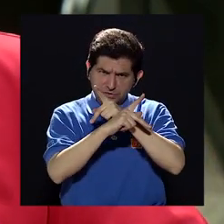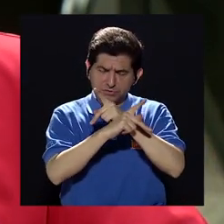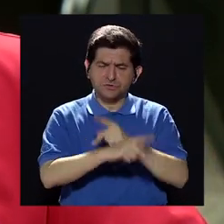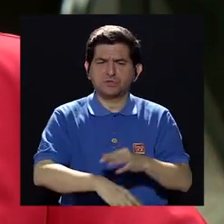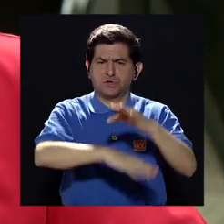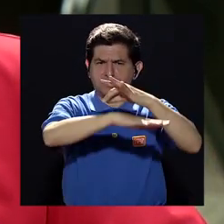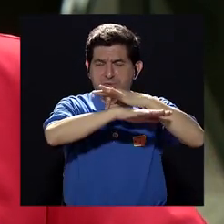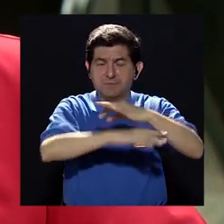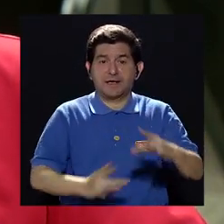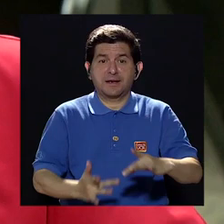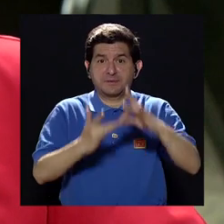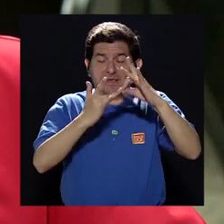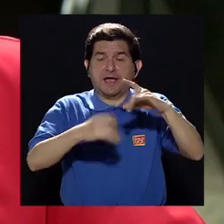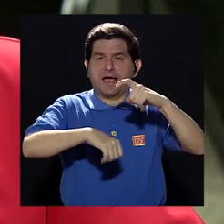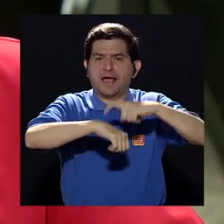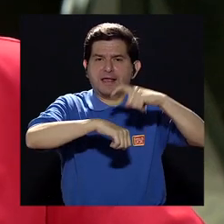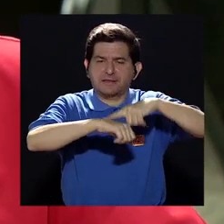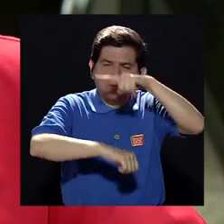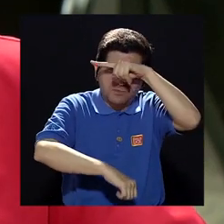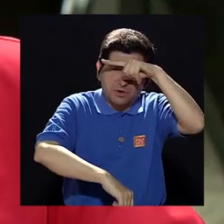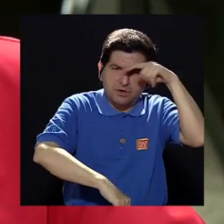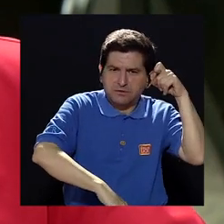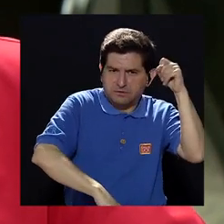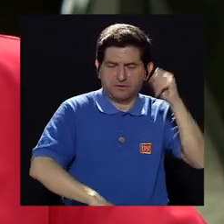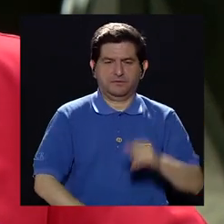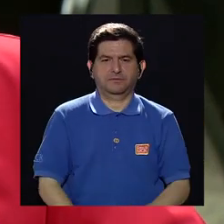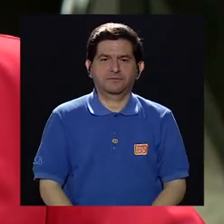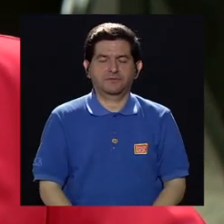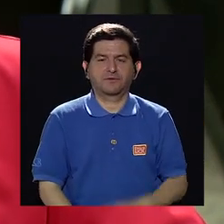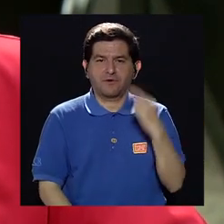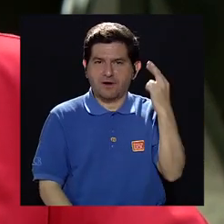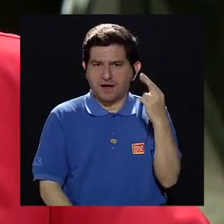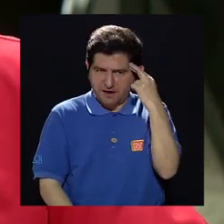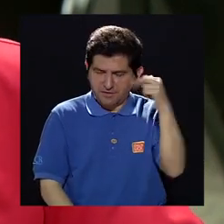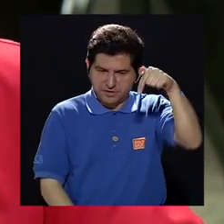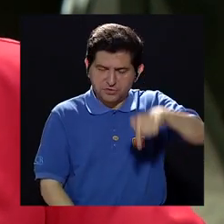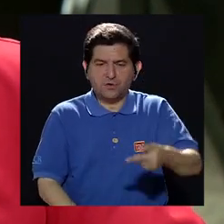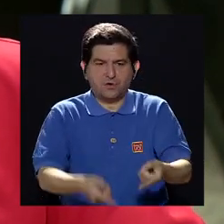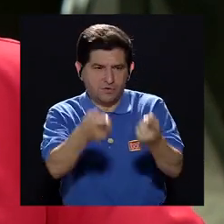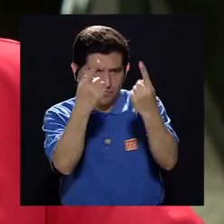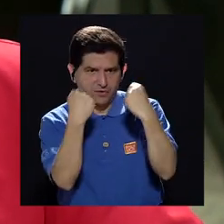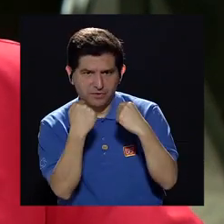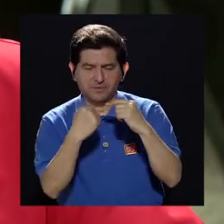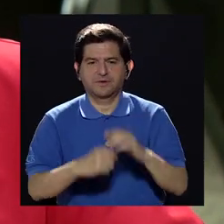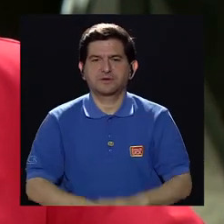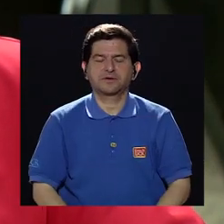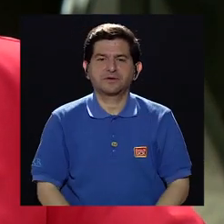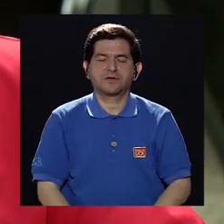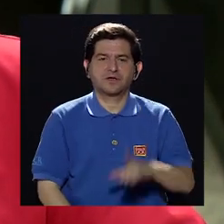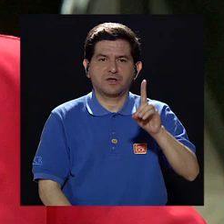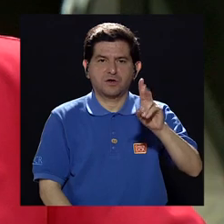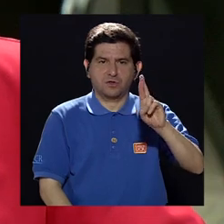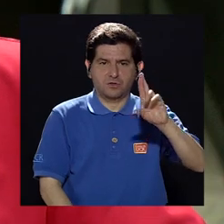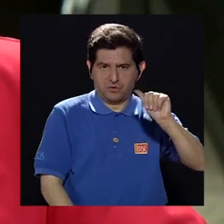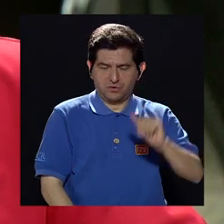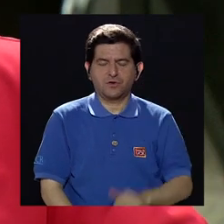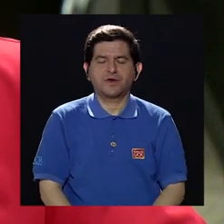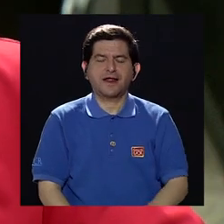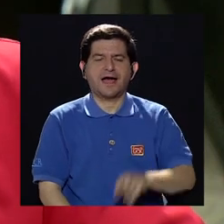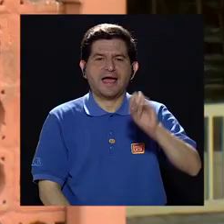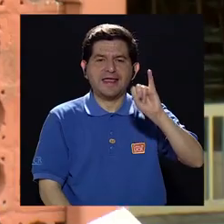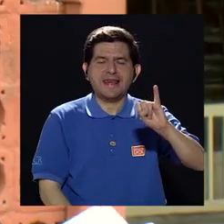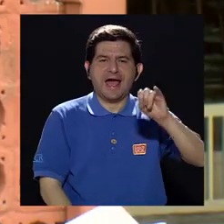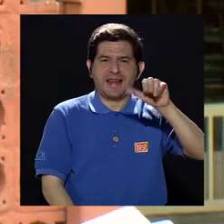nuestra piel principalmente en la época de verano. Para ello vamos a contar con la presencia de la doctora